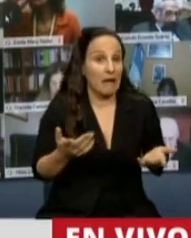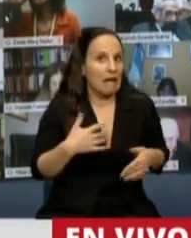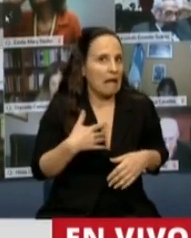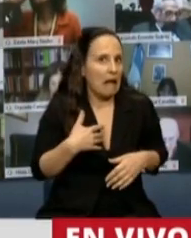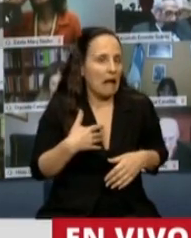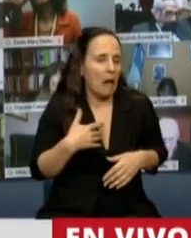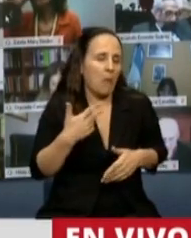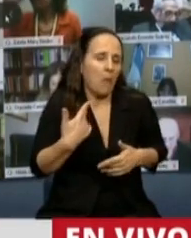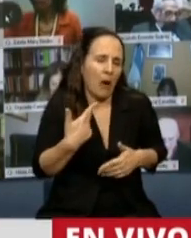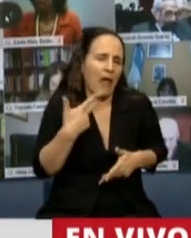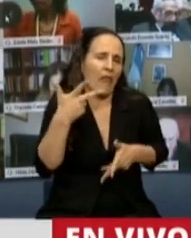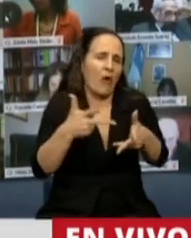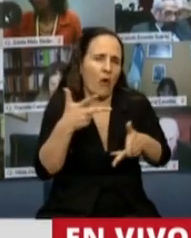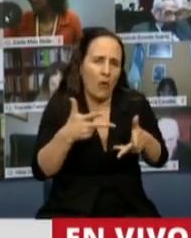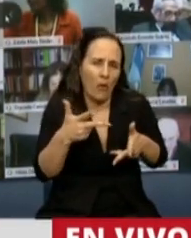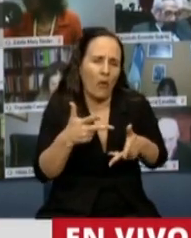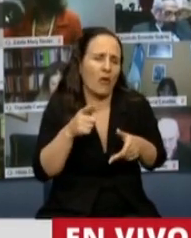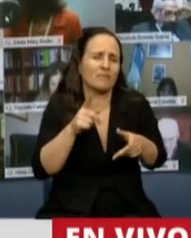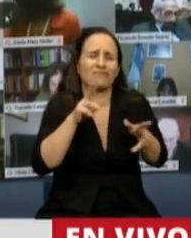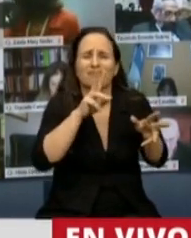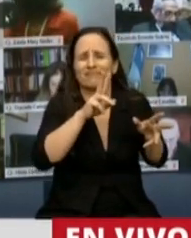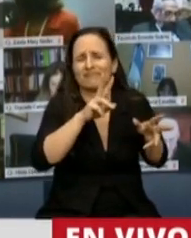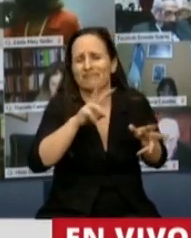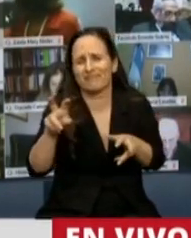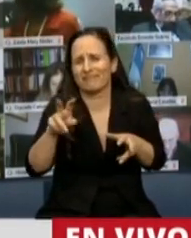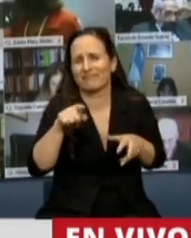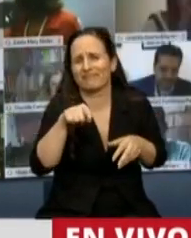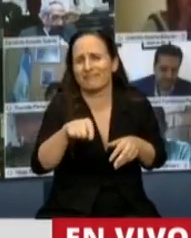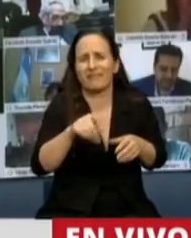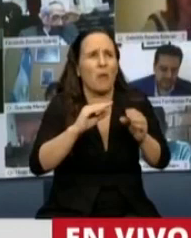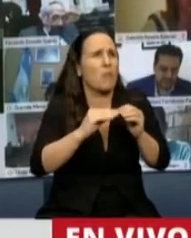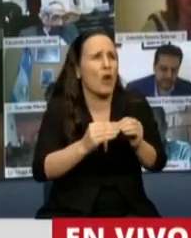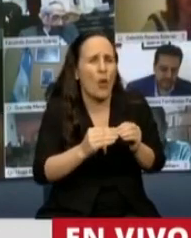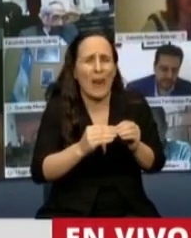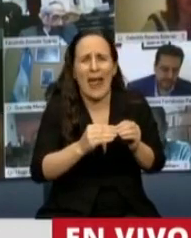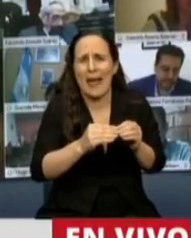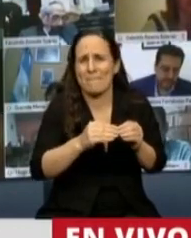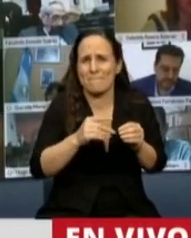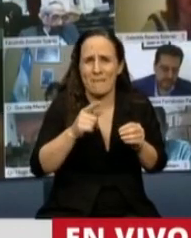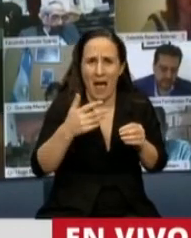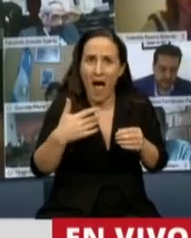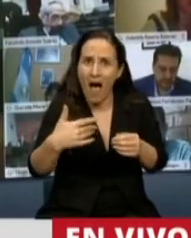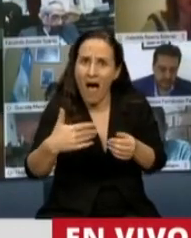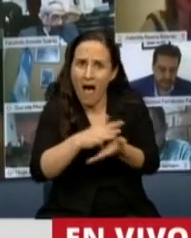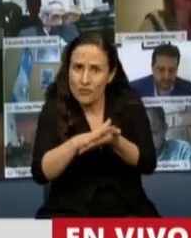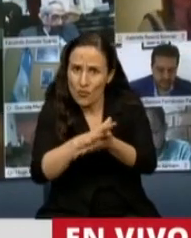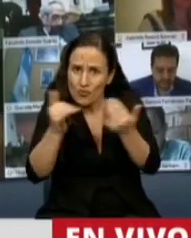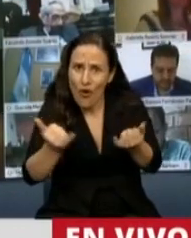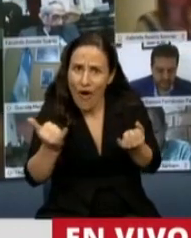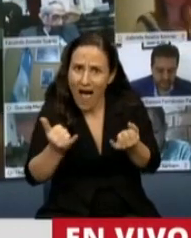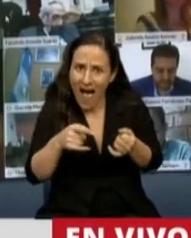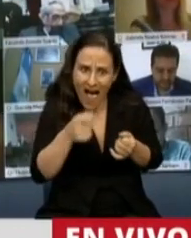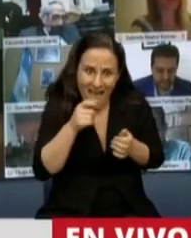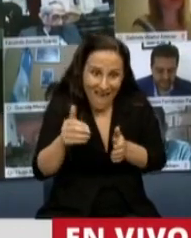podríamos abordar y tratar un montón de problemas y que tienen solución en la